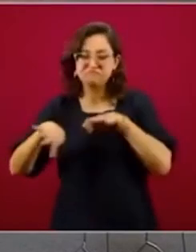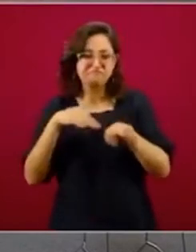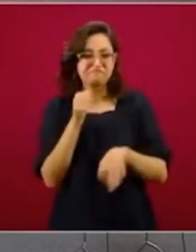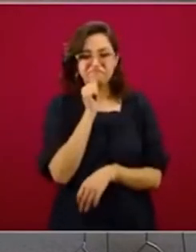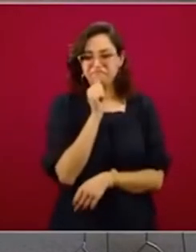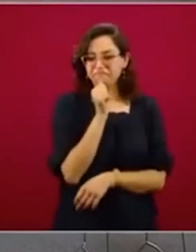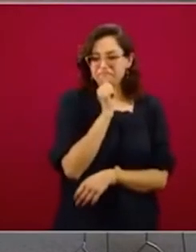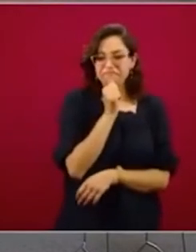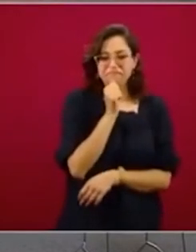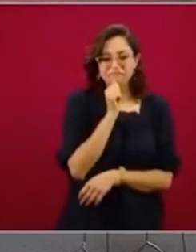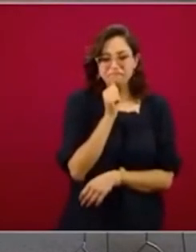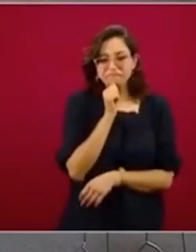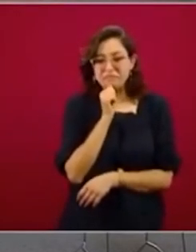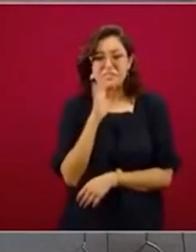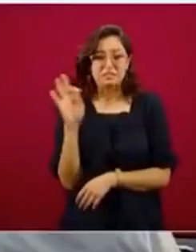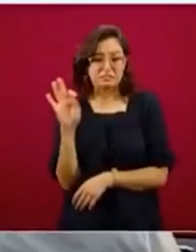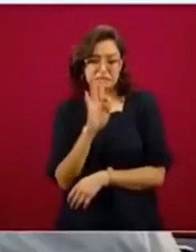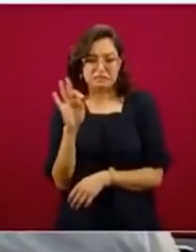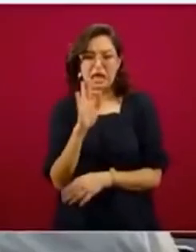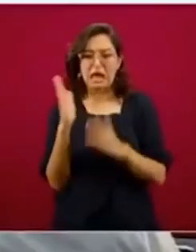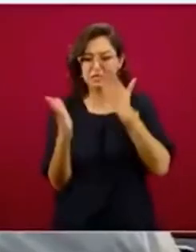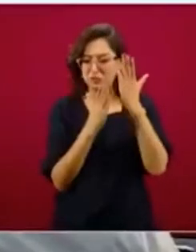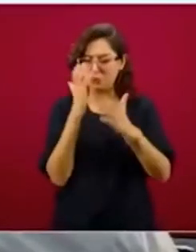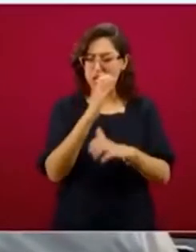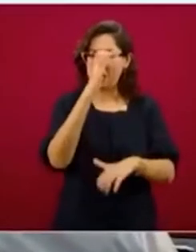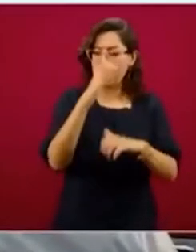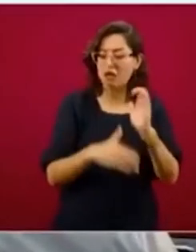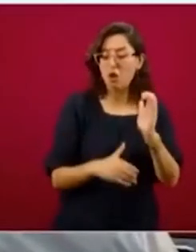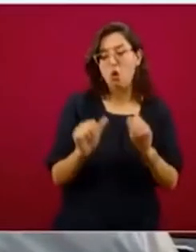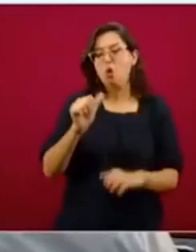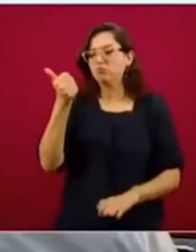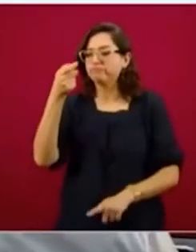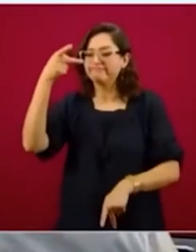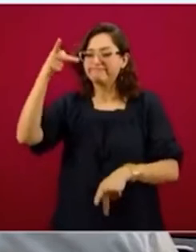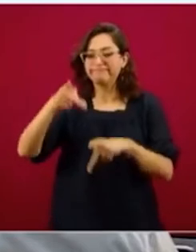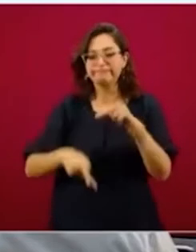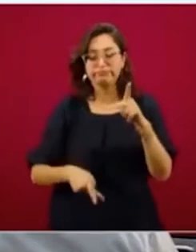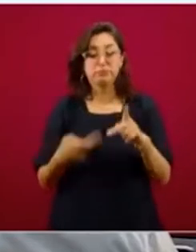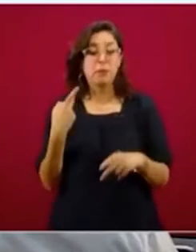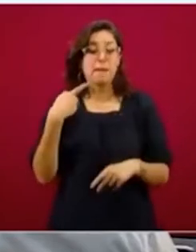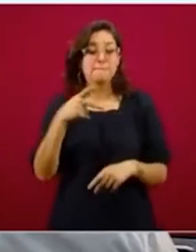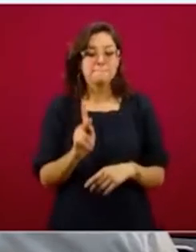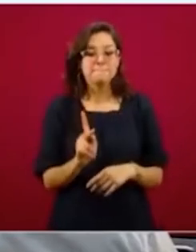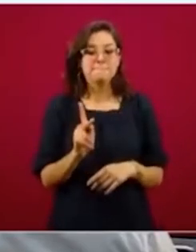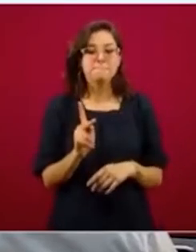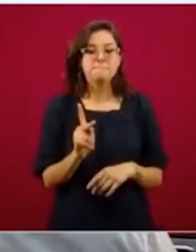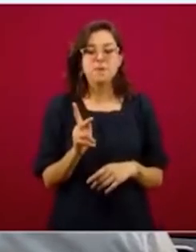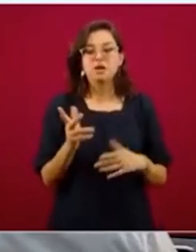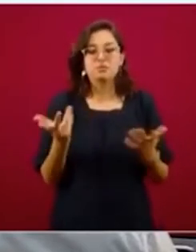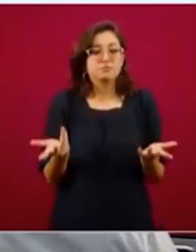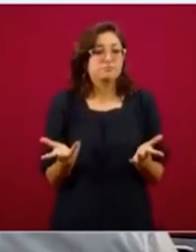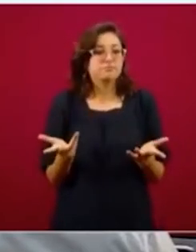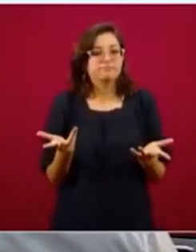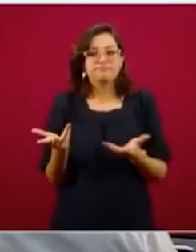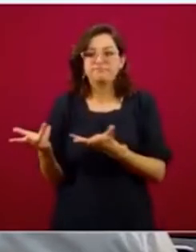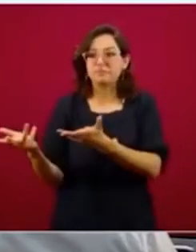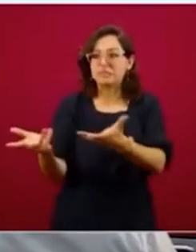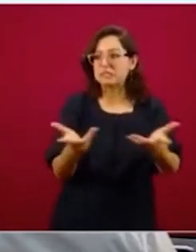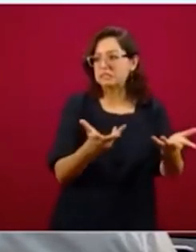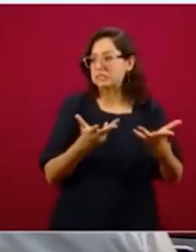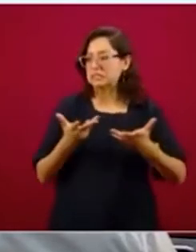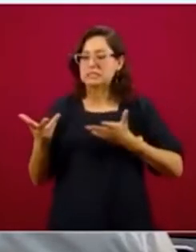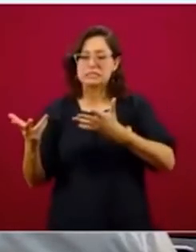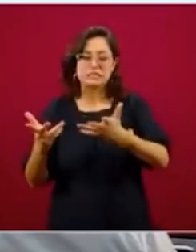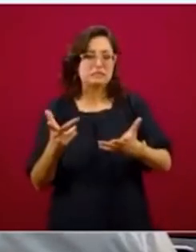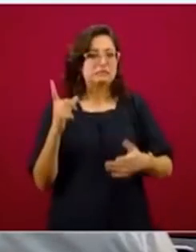ya sea que hayan concluido los estudios, algunos no, pero se han encontrado en este círculo vicioso